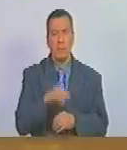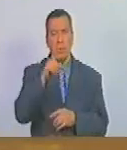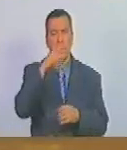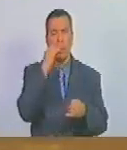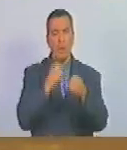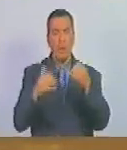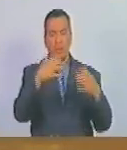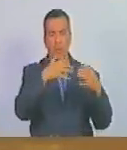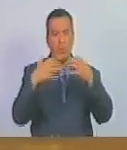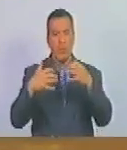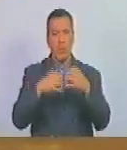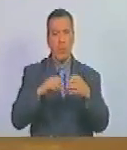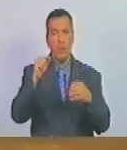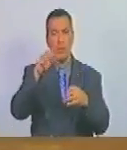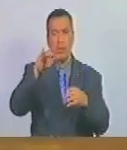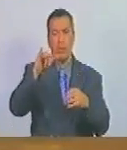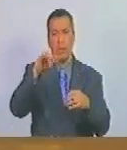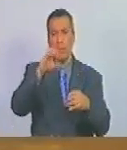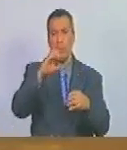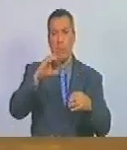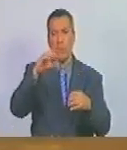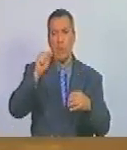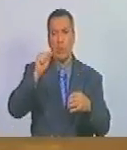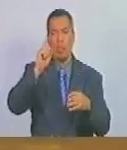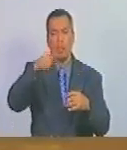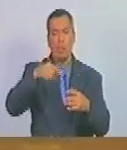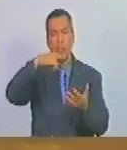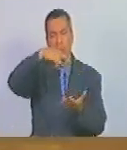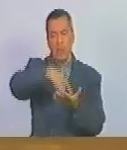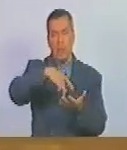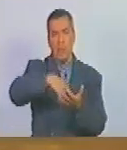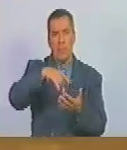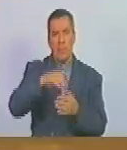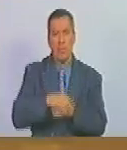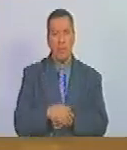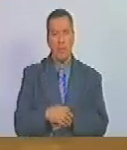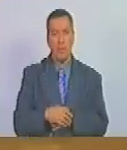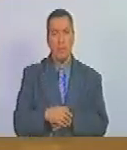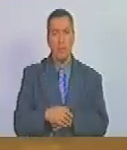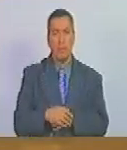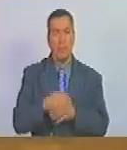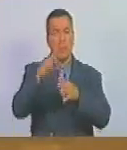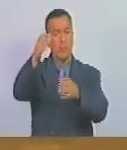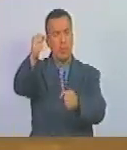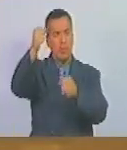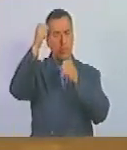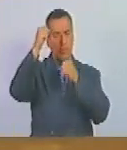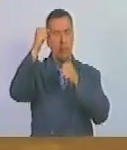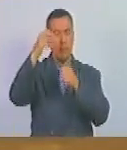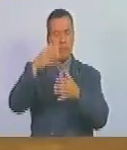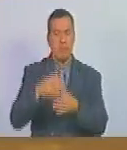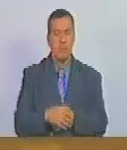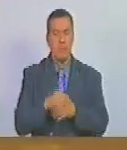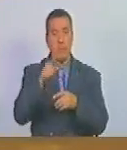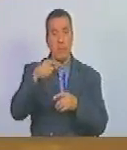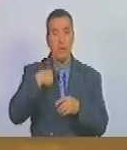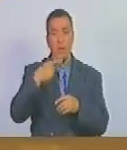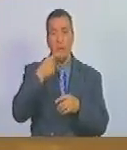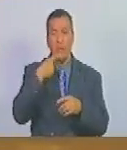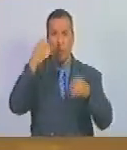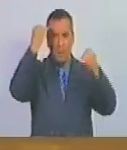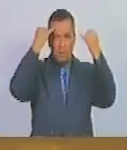últimas batallas, como la de Boyacá y la de Carabobo, el triunfo. Pero como buen